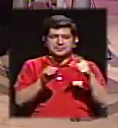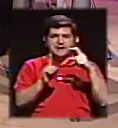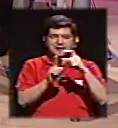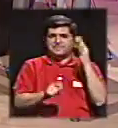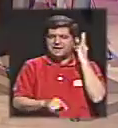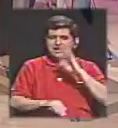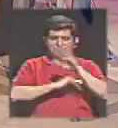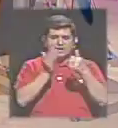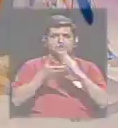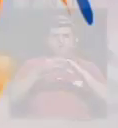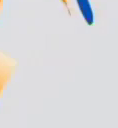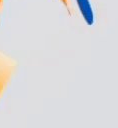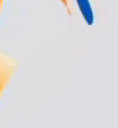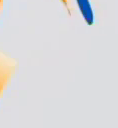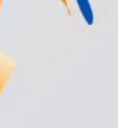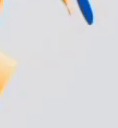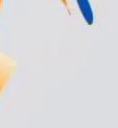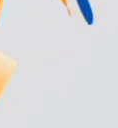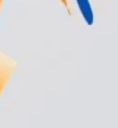bien recibidos.